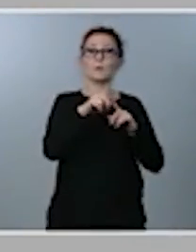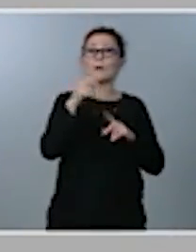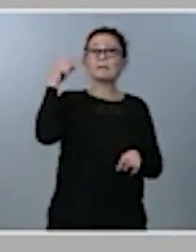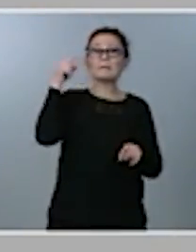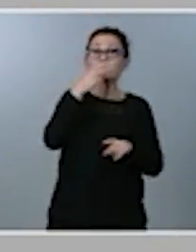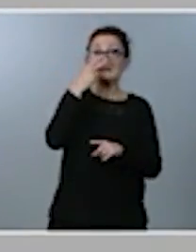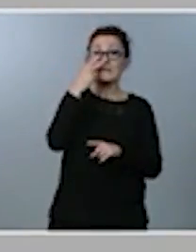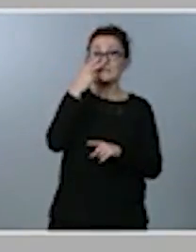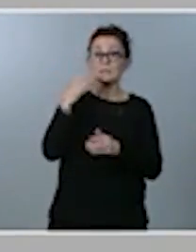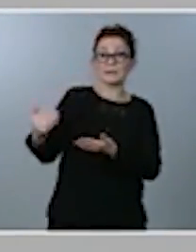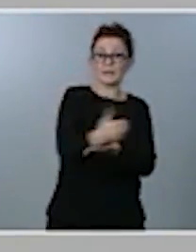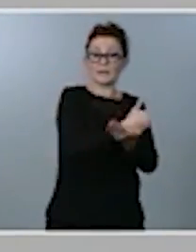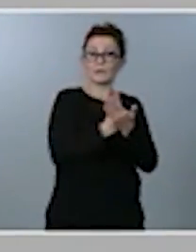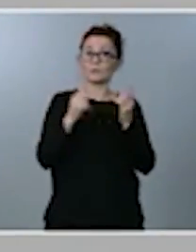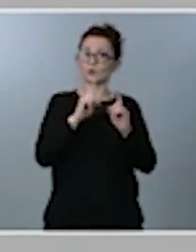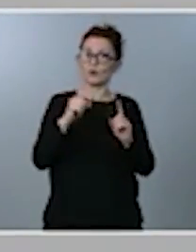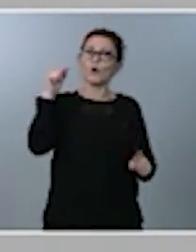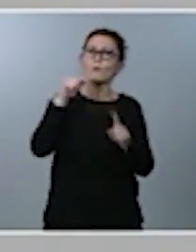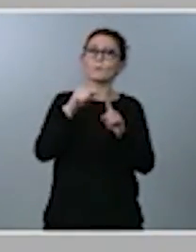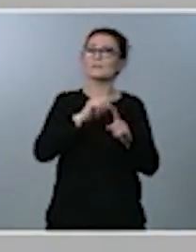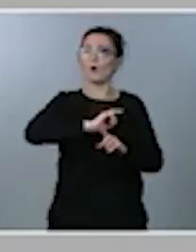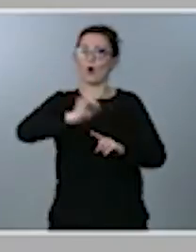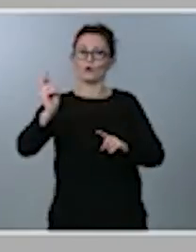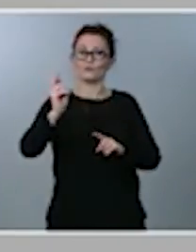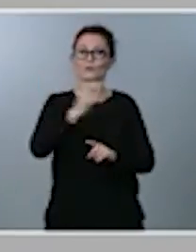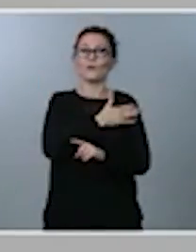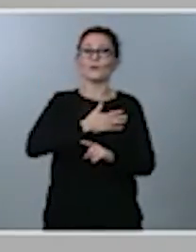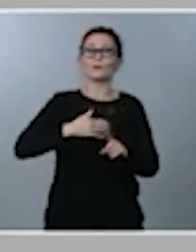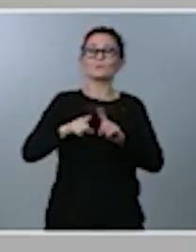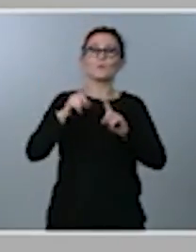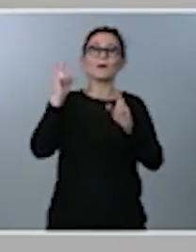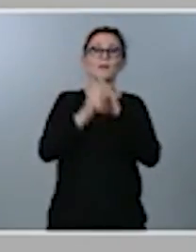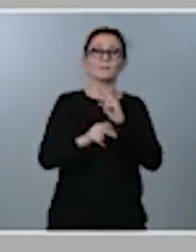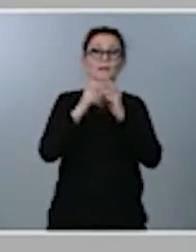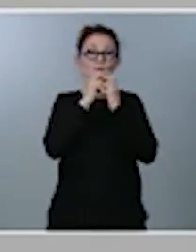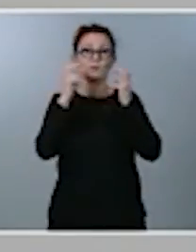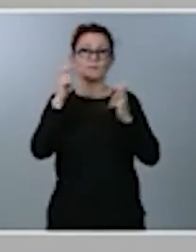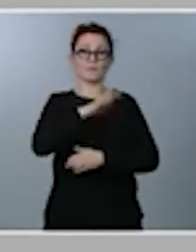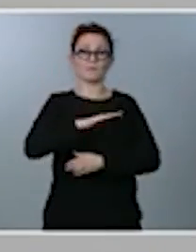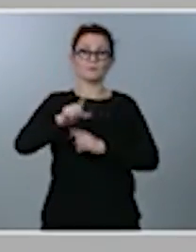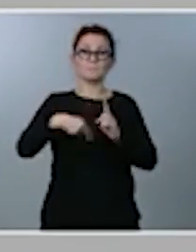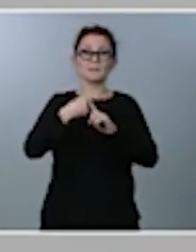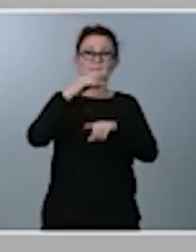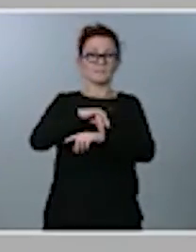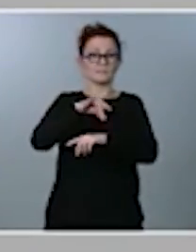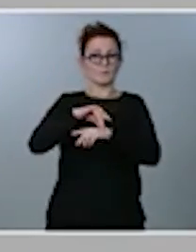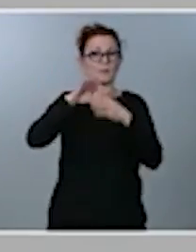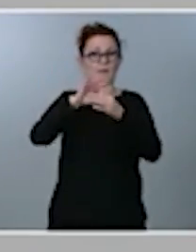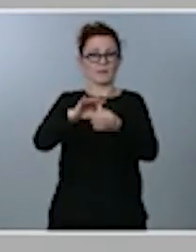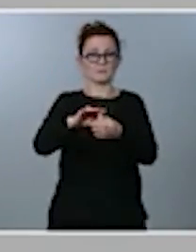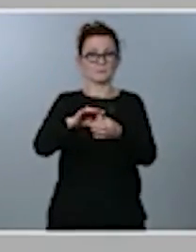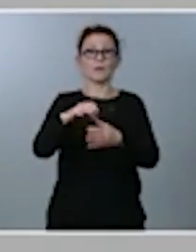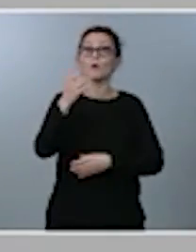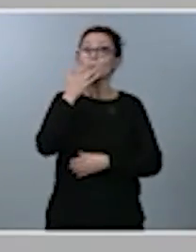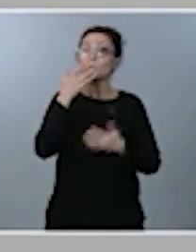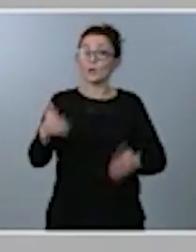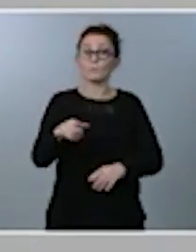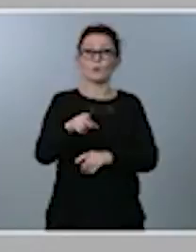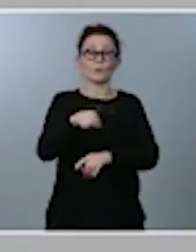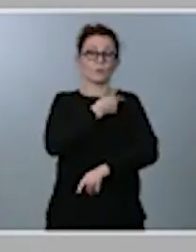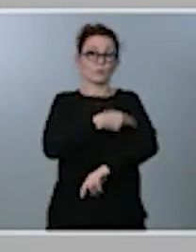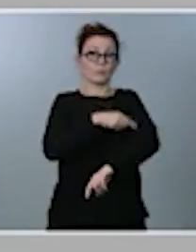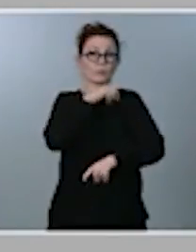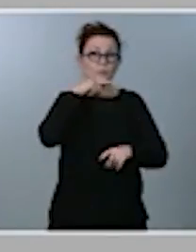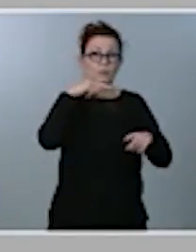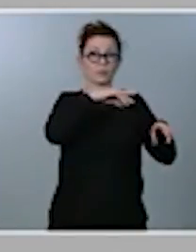va dirigida a combatir la obesidad infantil y las enfermedades que están asociadas a ella, como, por ejemplo, la diabetes de nuestros niños